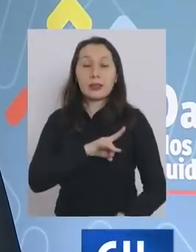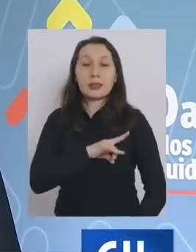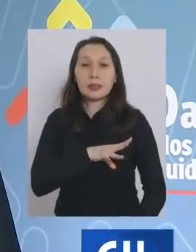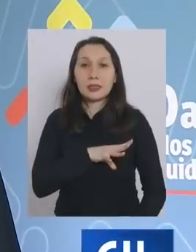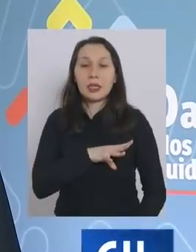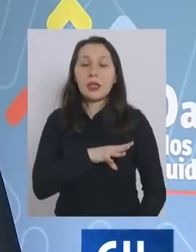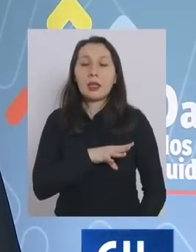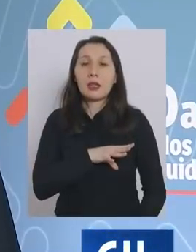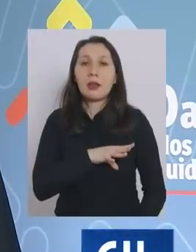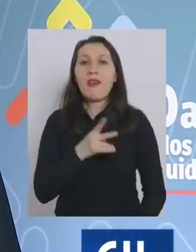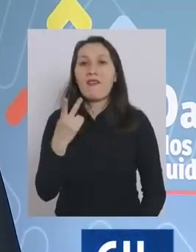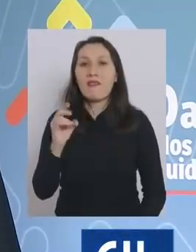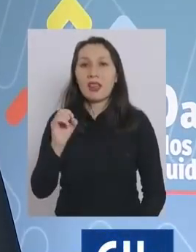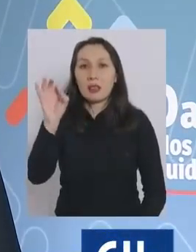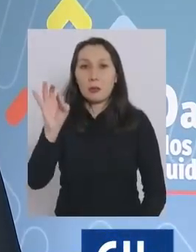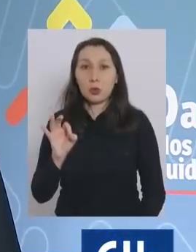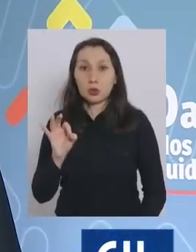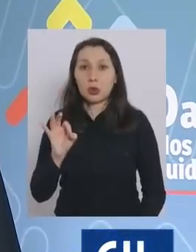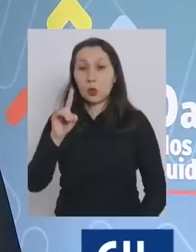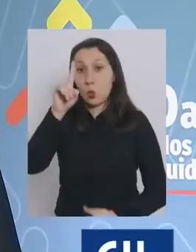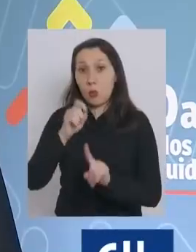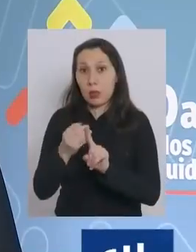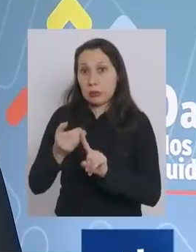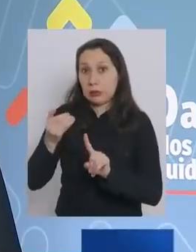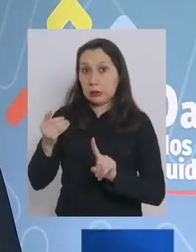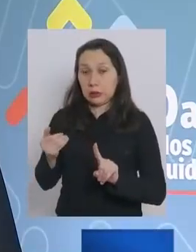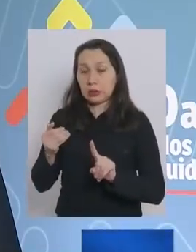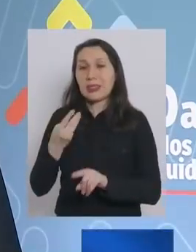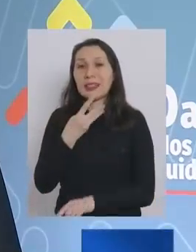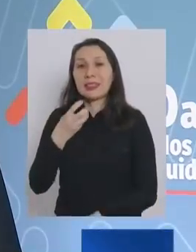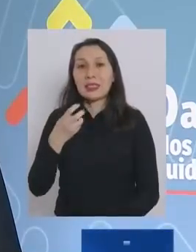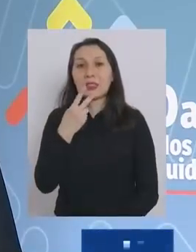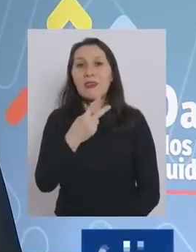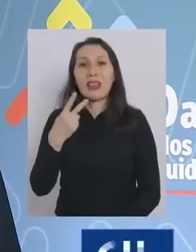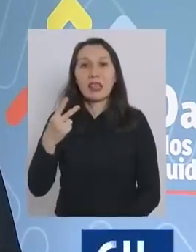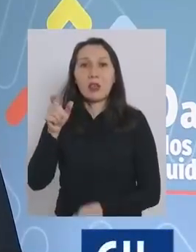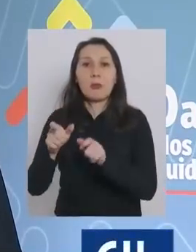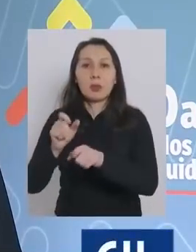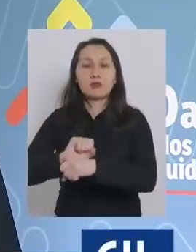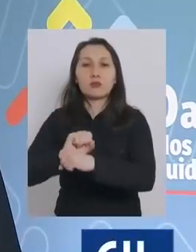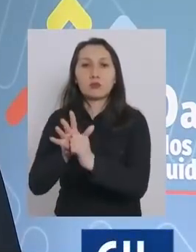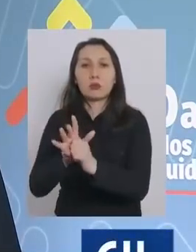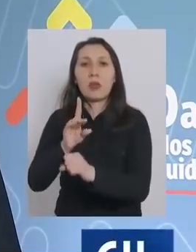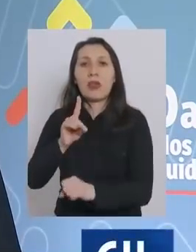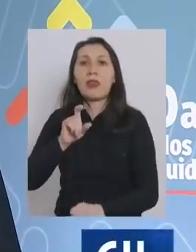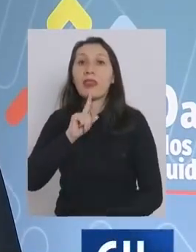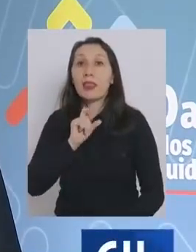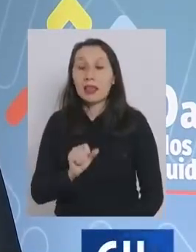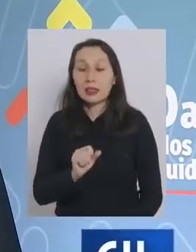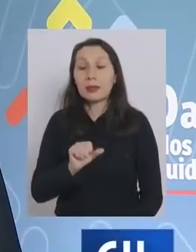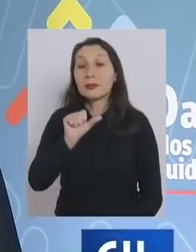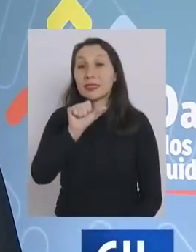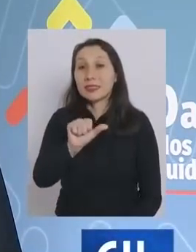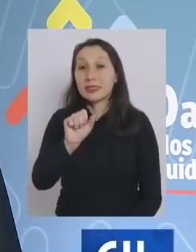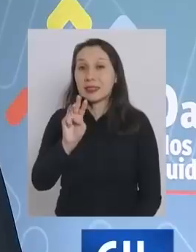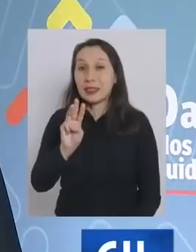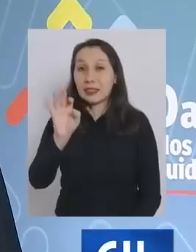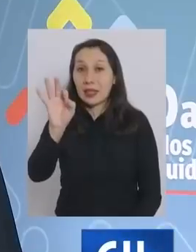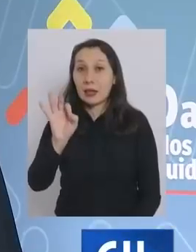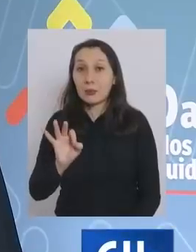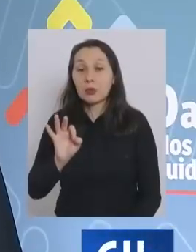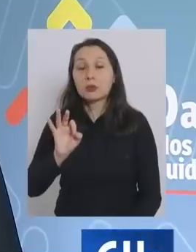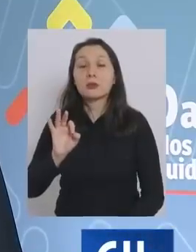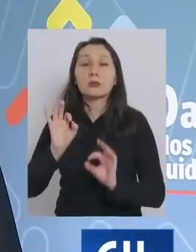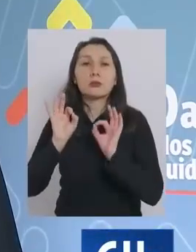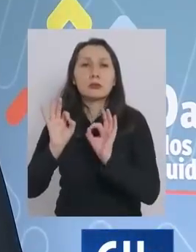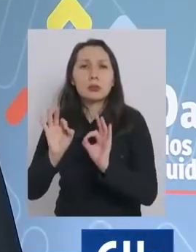en un 20% en el último mes y hemos encontrado 322 casos con variante delta de los cuales el 63%